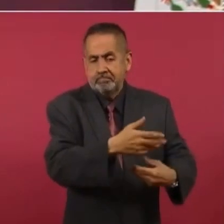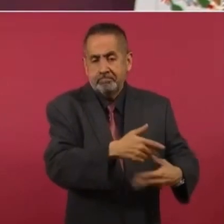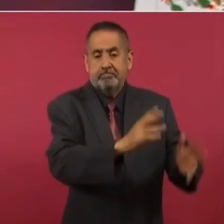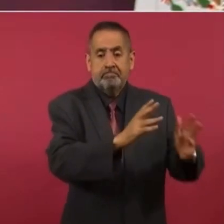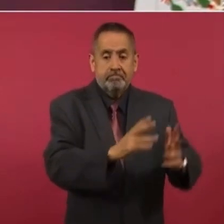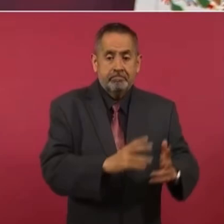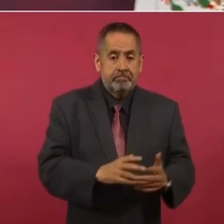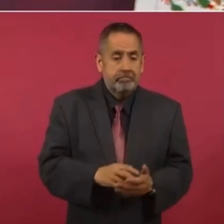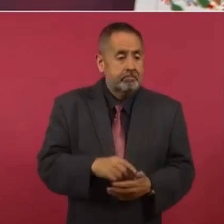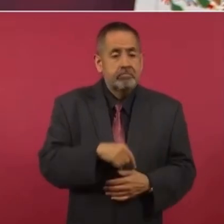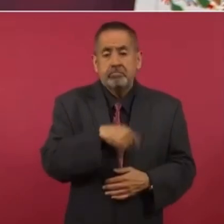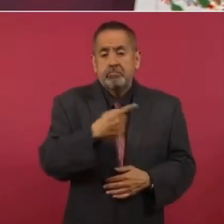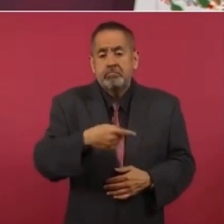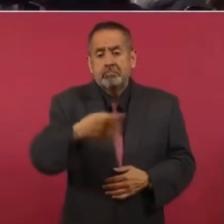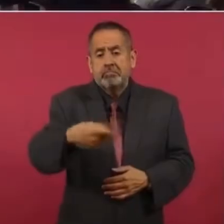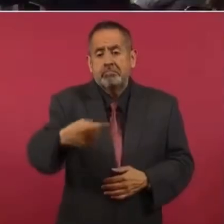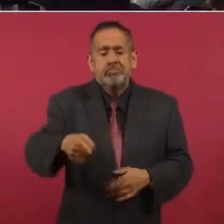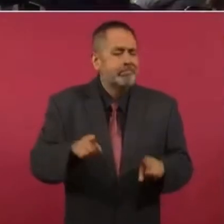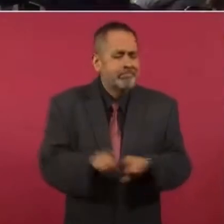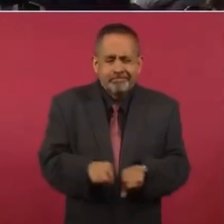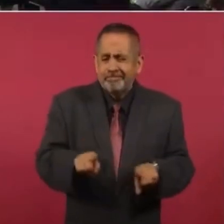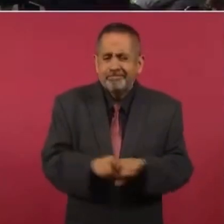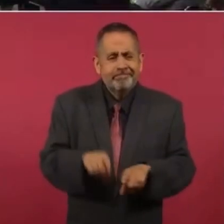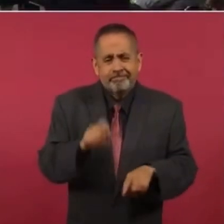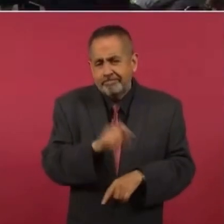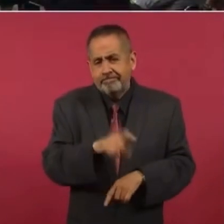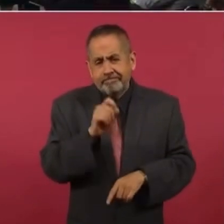adelante. Entonces,